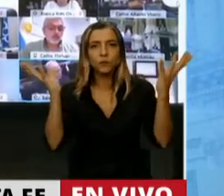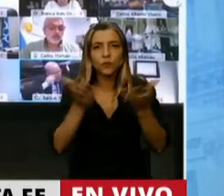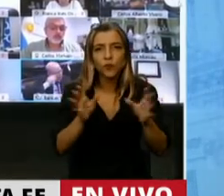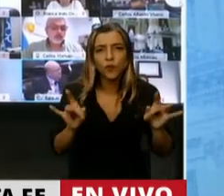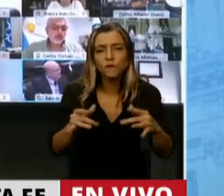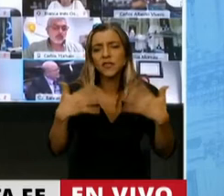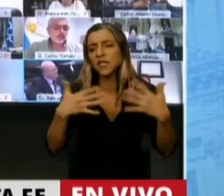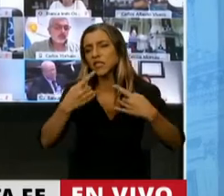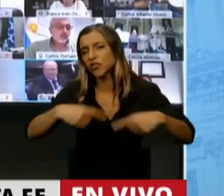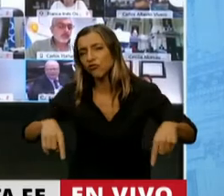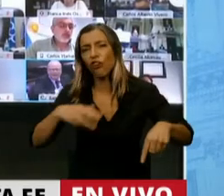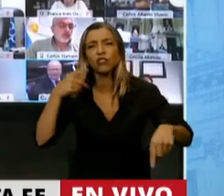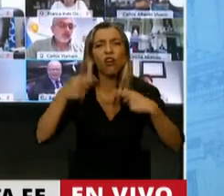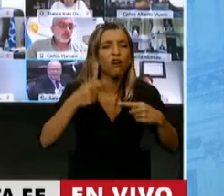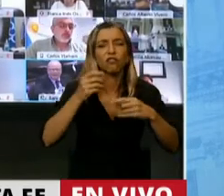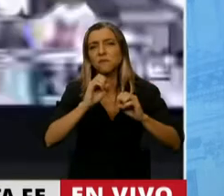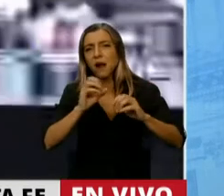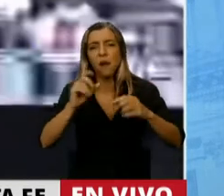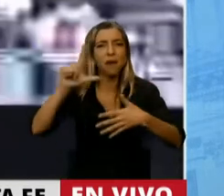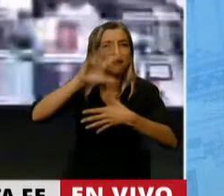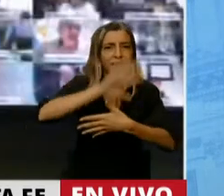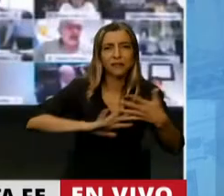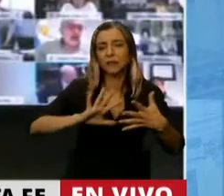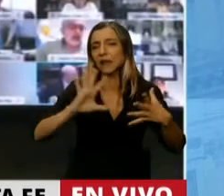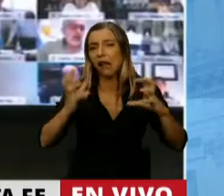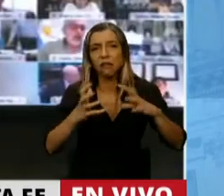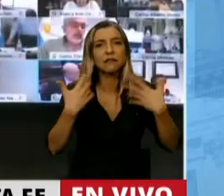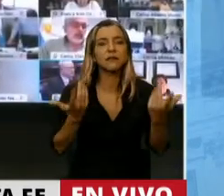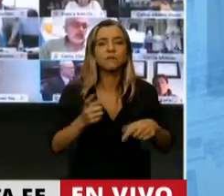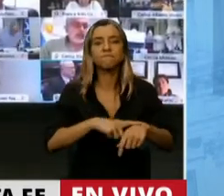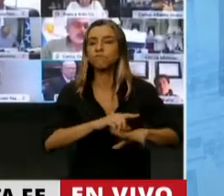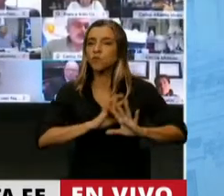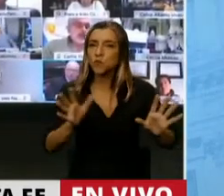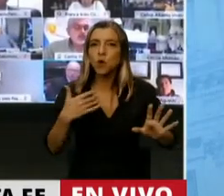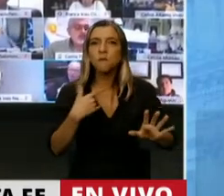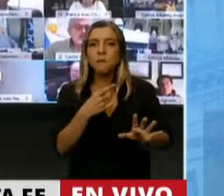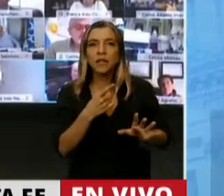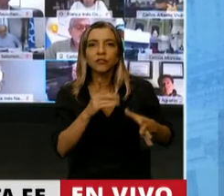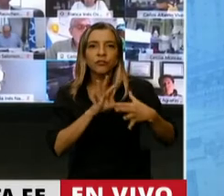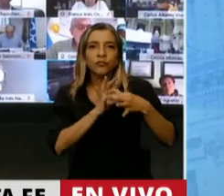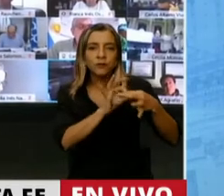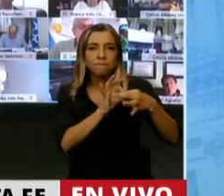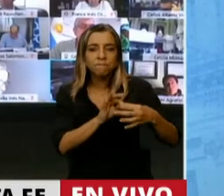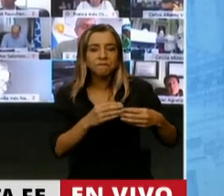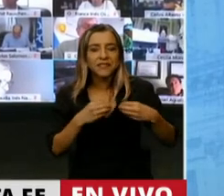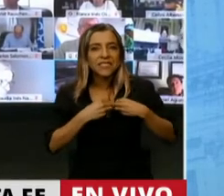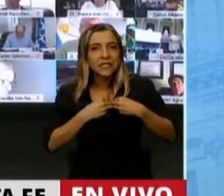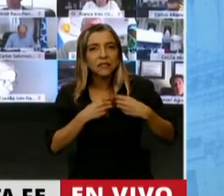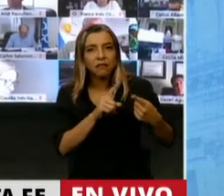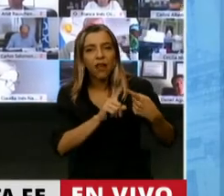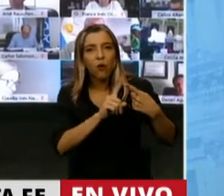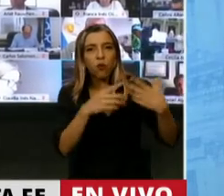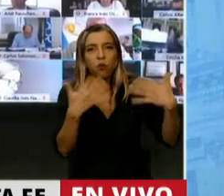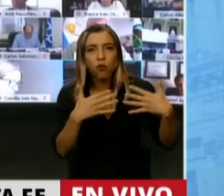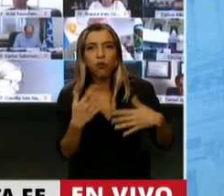plagas de Egipto en contra, que teníamos en Latinoamérica. Pero era una gesta donde sentíamos alegría por militar,